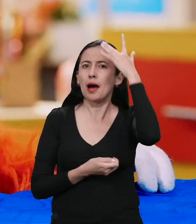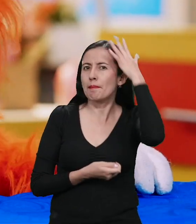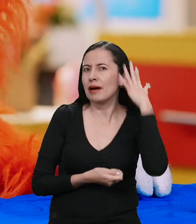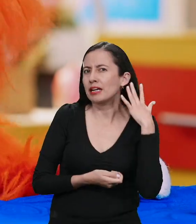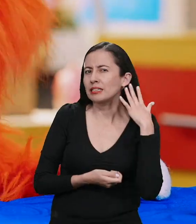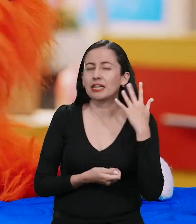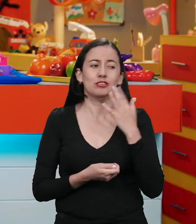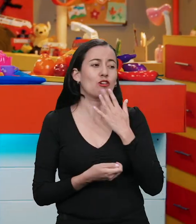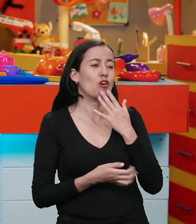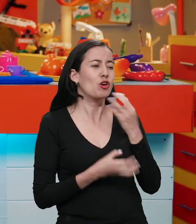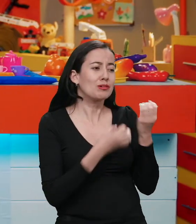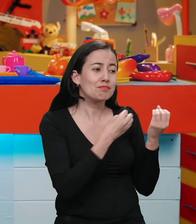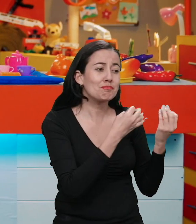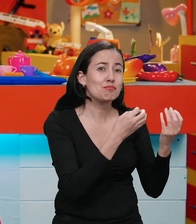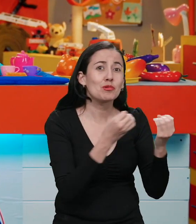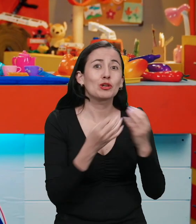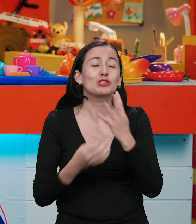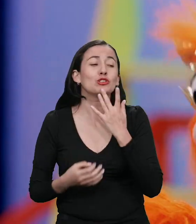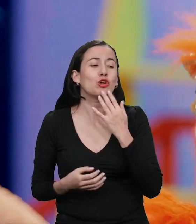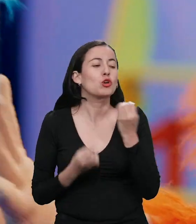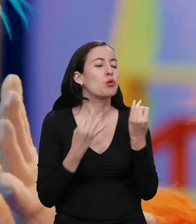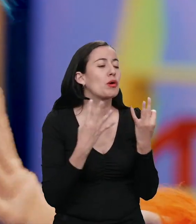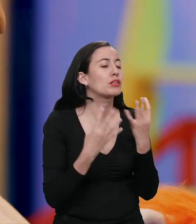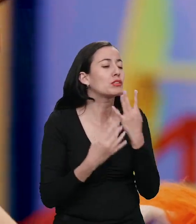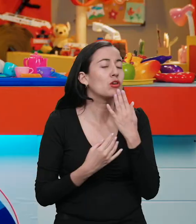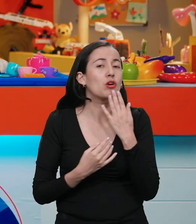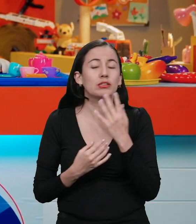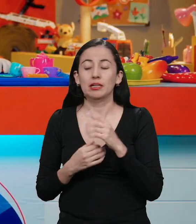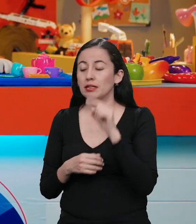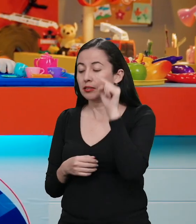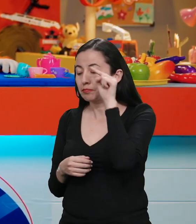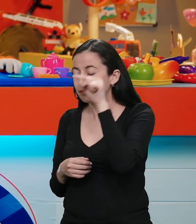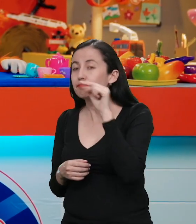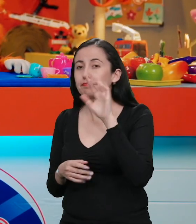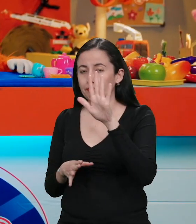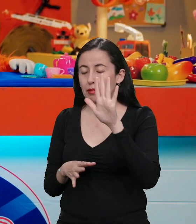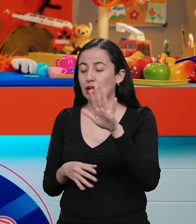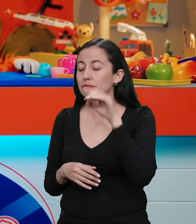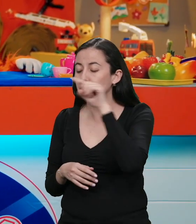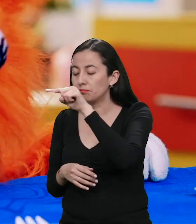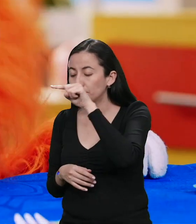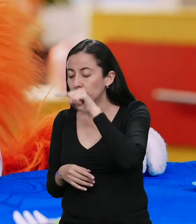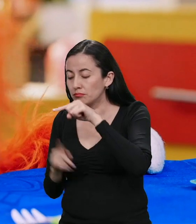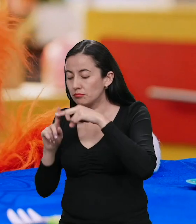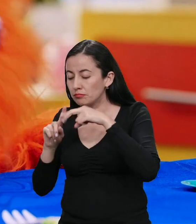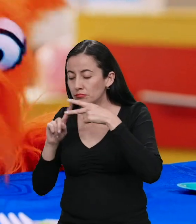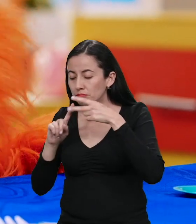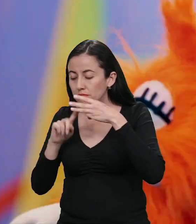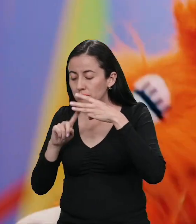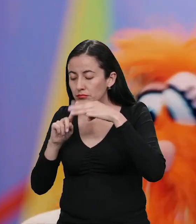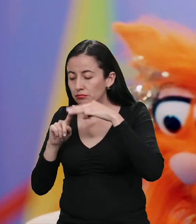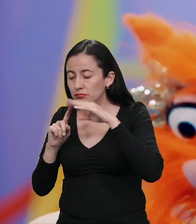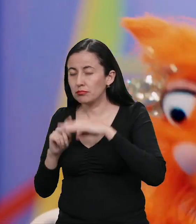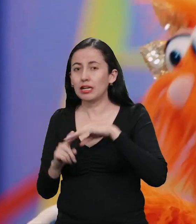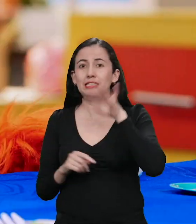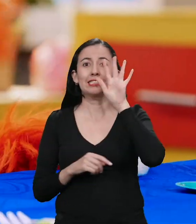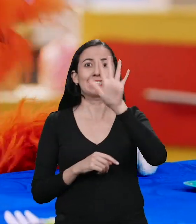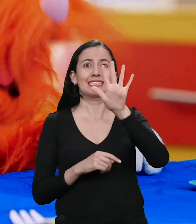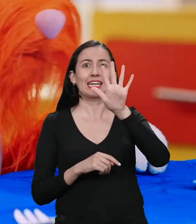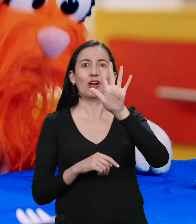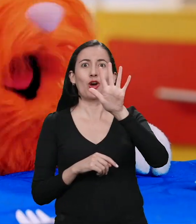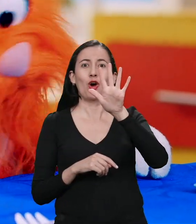amarillas! ¡Muchos colores! ¿Cuántos son, Polita? ¡Ah! ¡A ver! ¡Déjame contar! ¡Uno, tres, cinco!